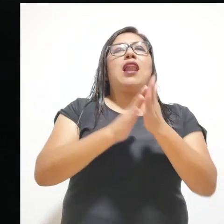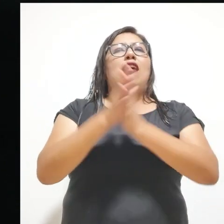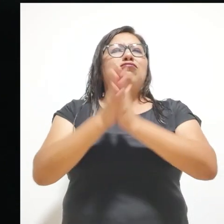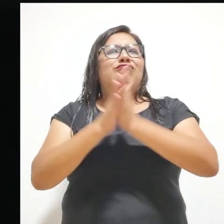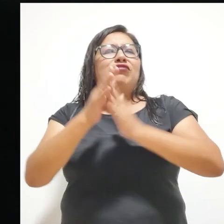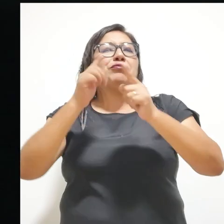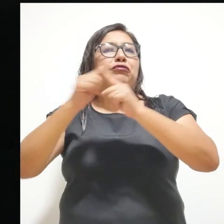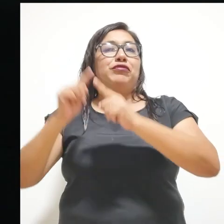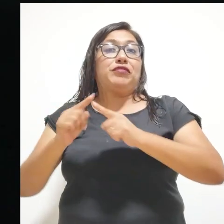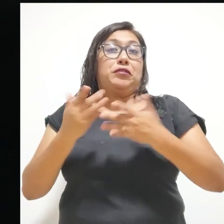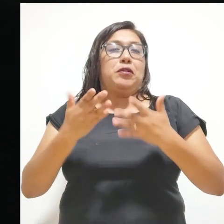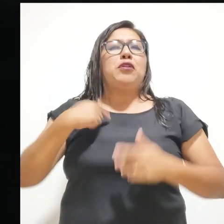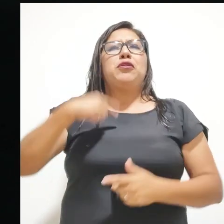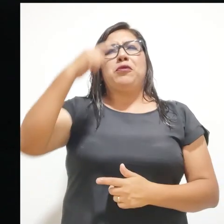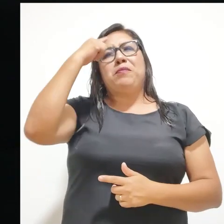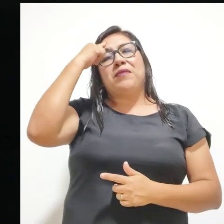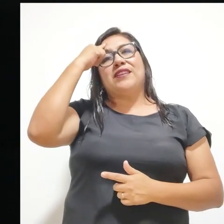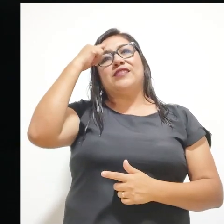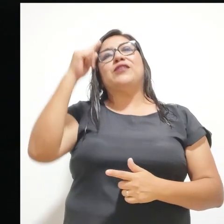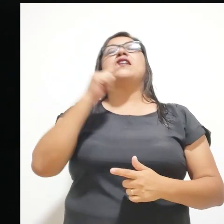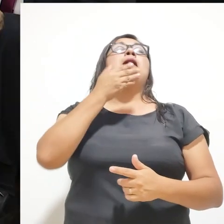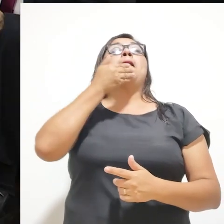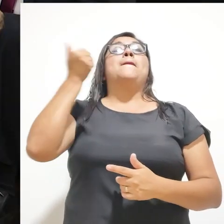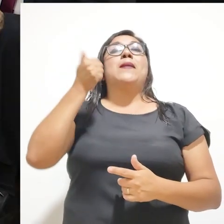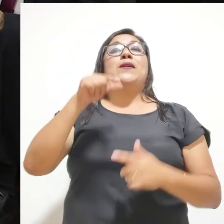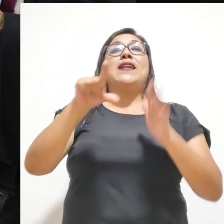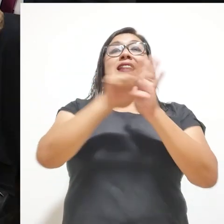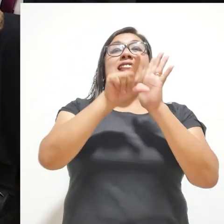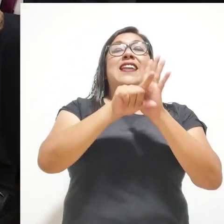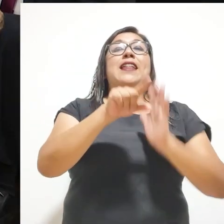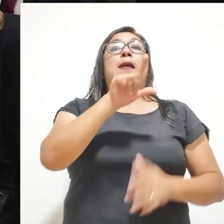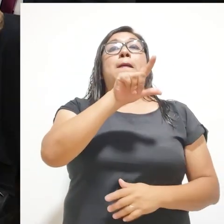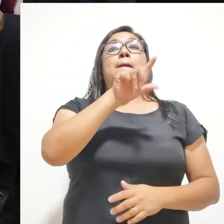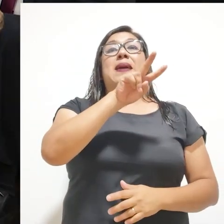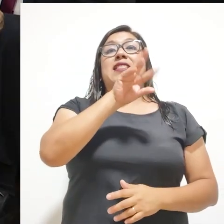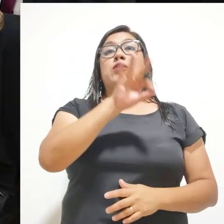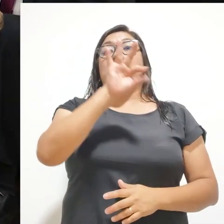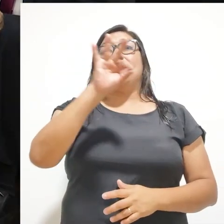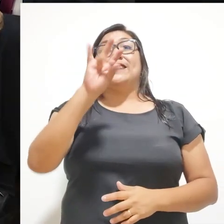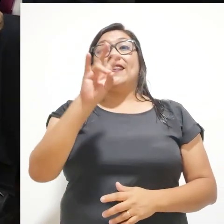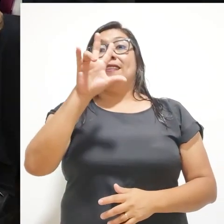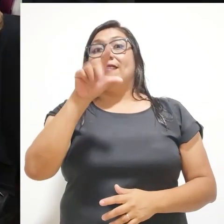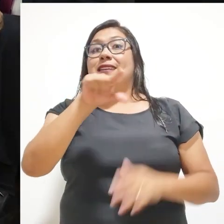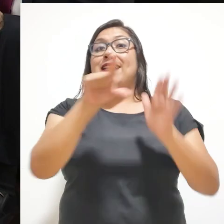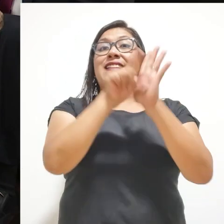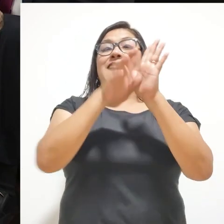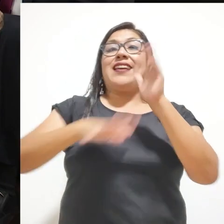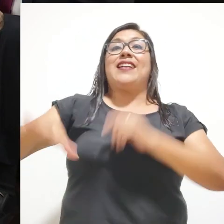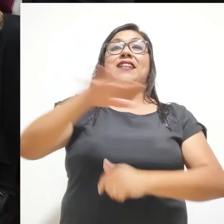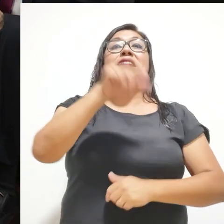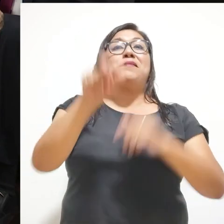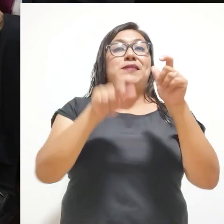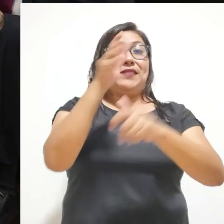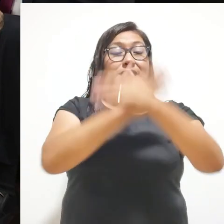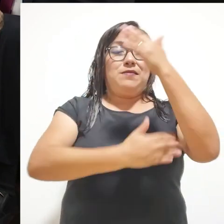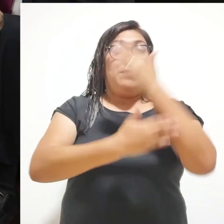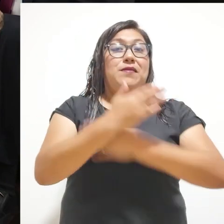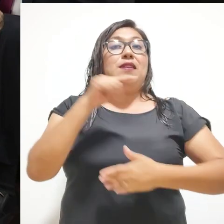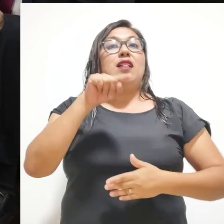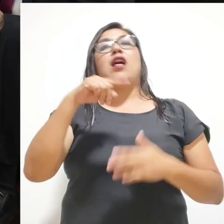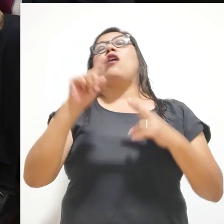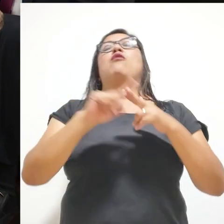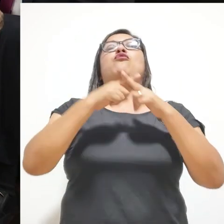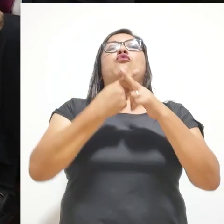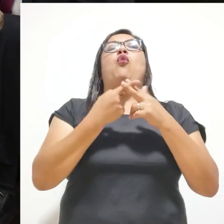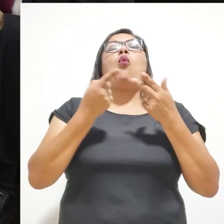médica. Pero creo que lo mejor ha sido que después de la ley 29.973, la ley general de la persona con discapacidad,